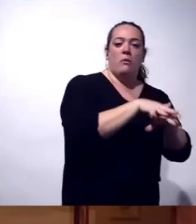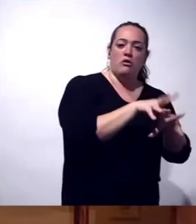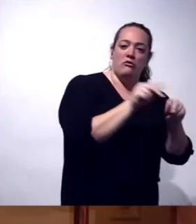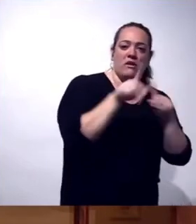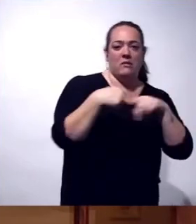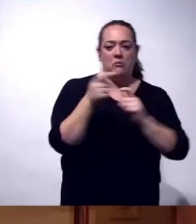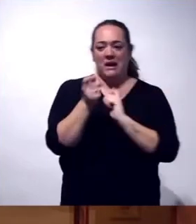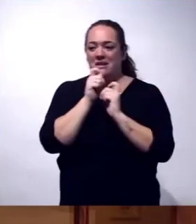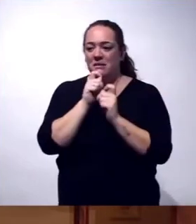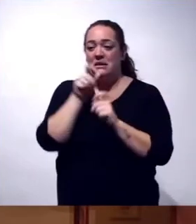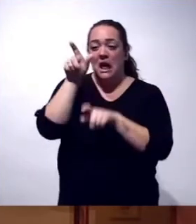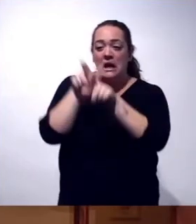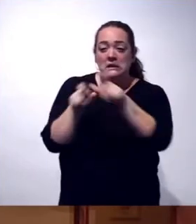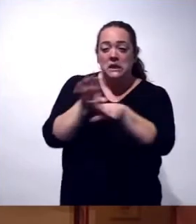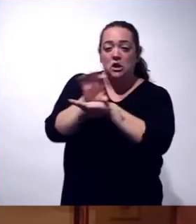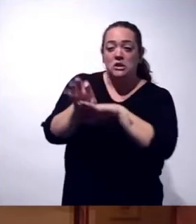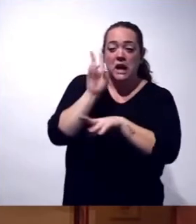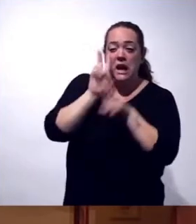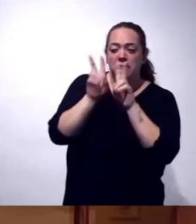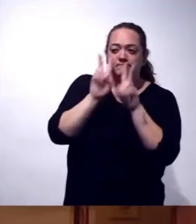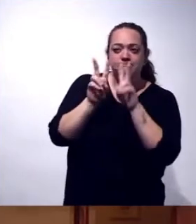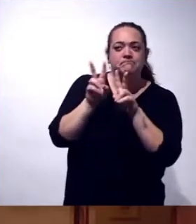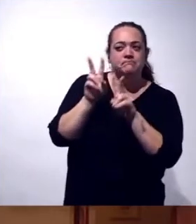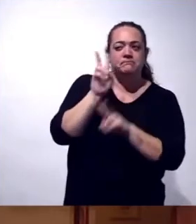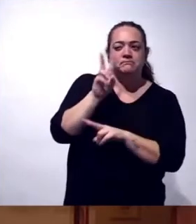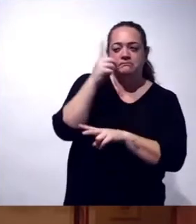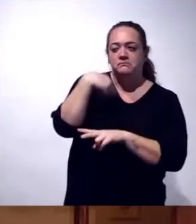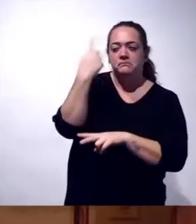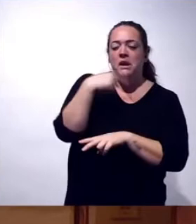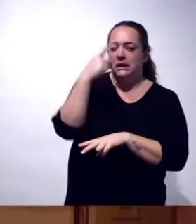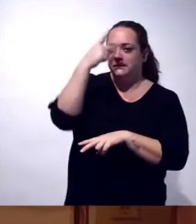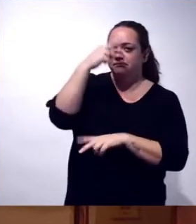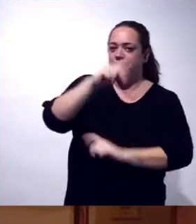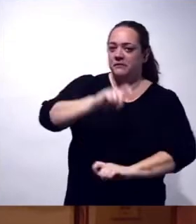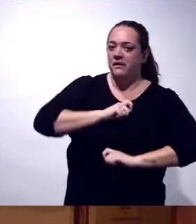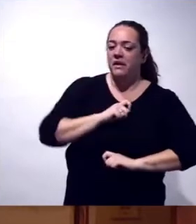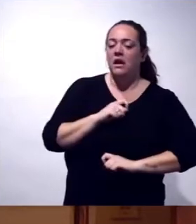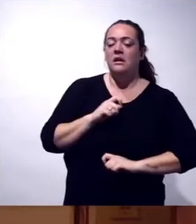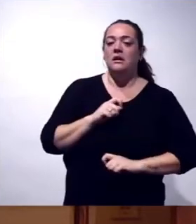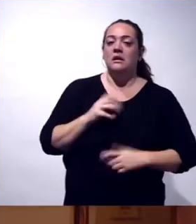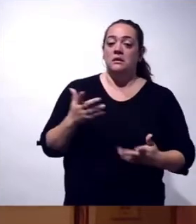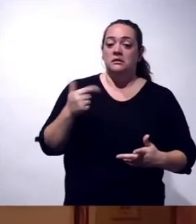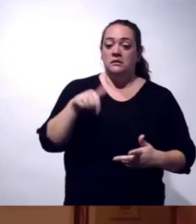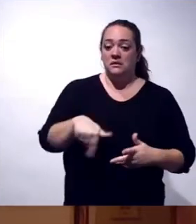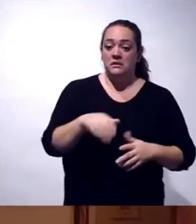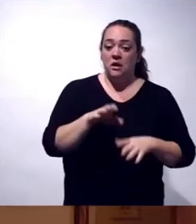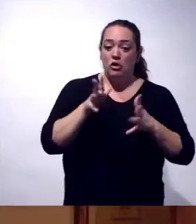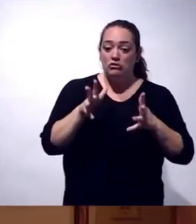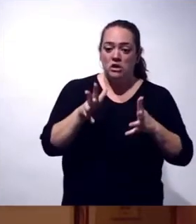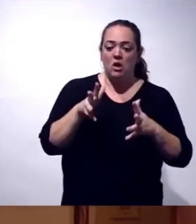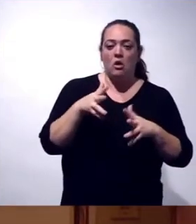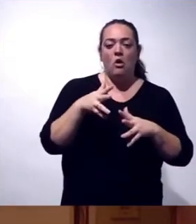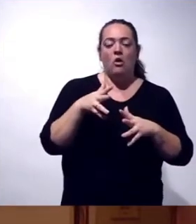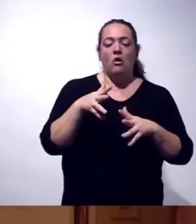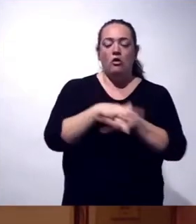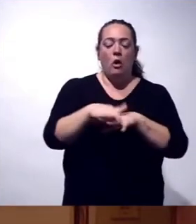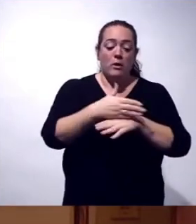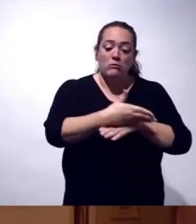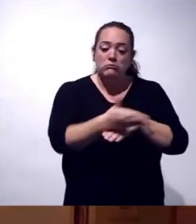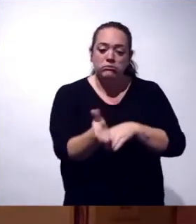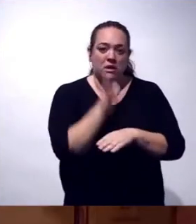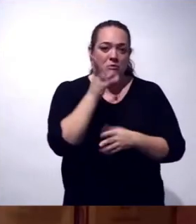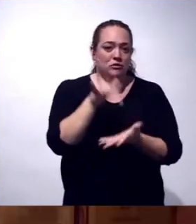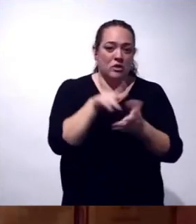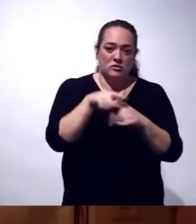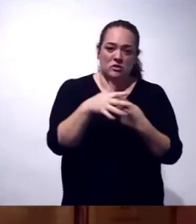verdad que el semblante de todos y la preocupación es enorme. Yo me imagino que la dilatación también de este Consejo de Gobierno ha sido un poco por toda la